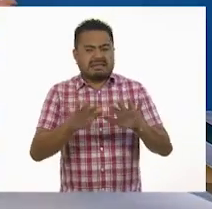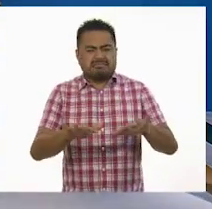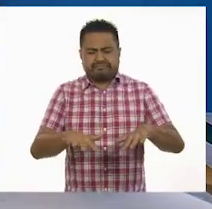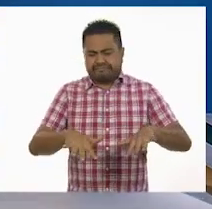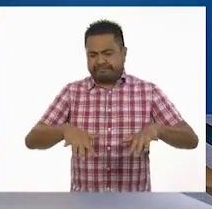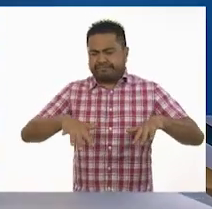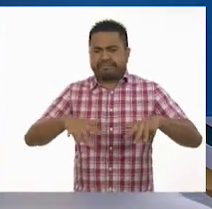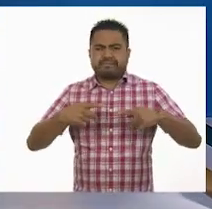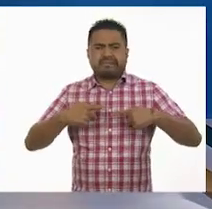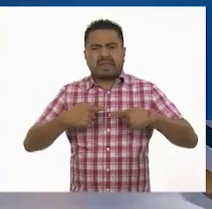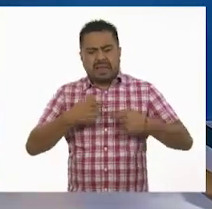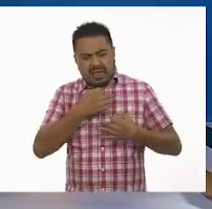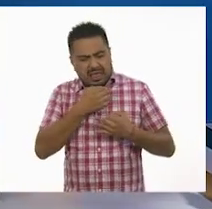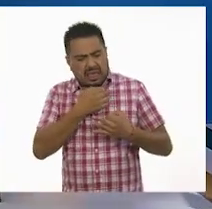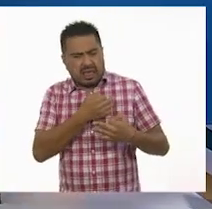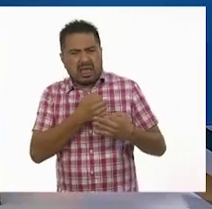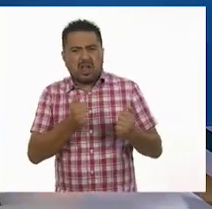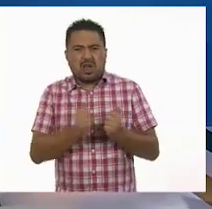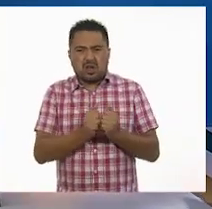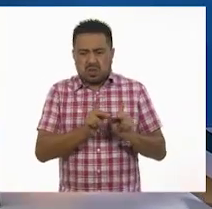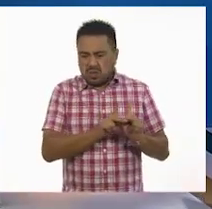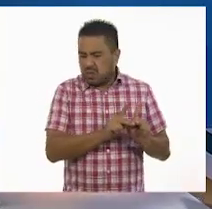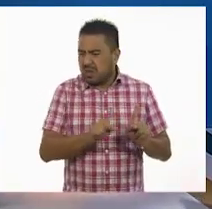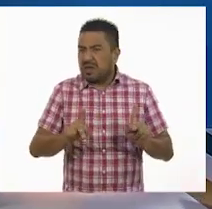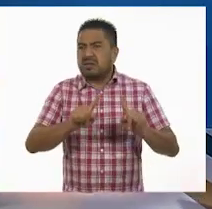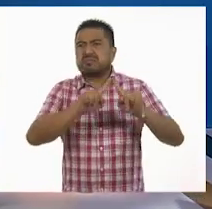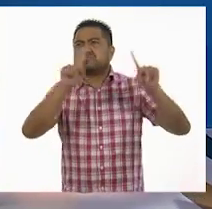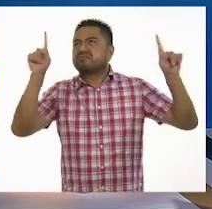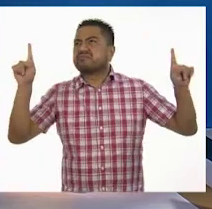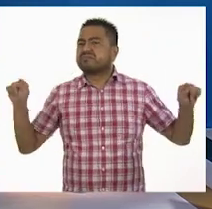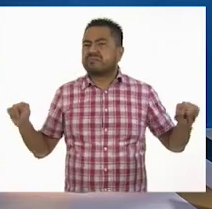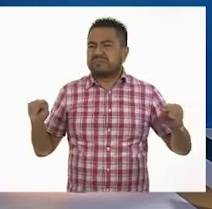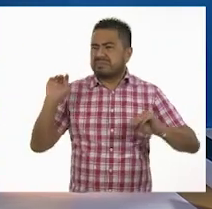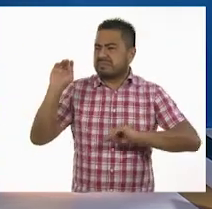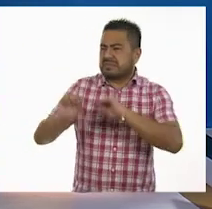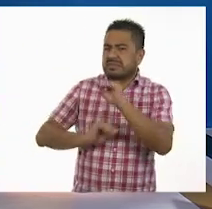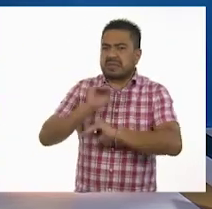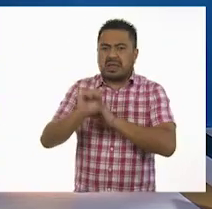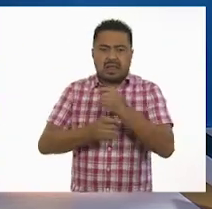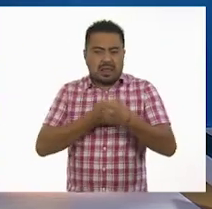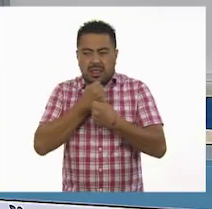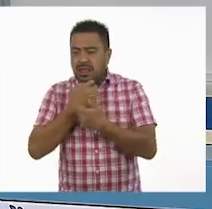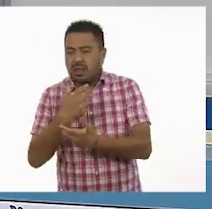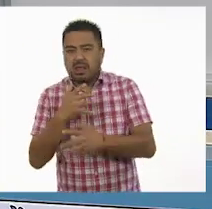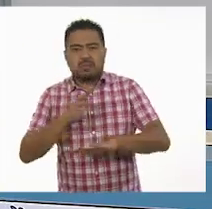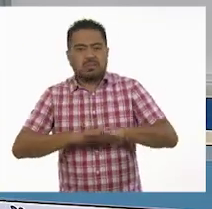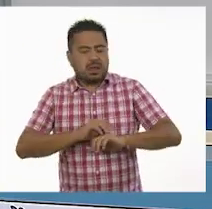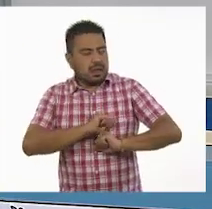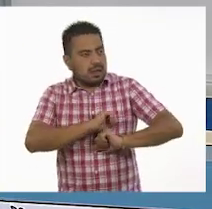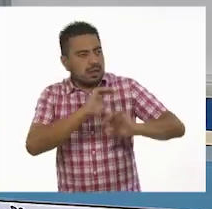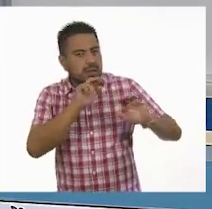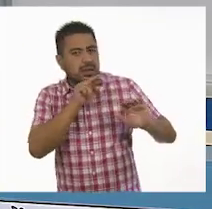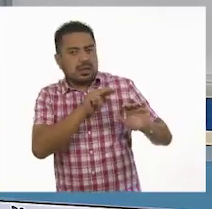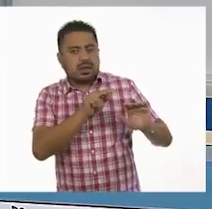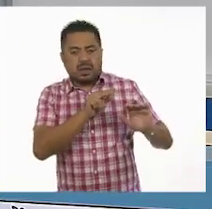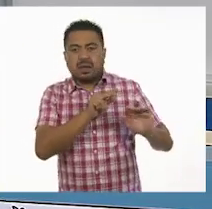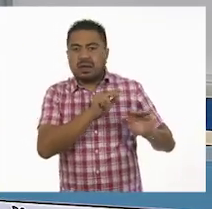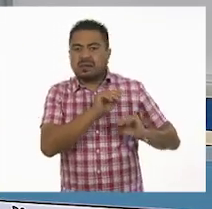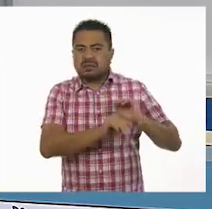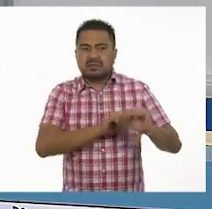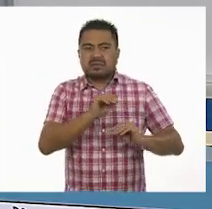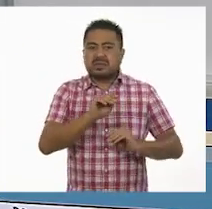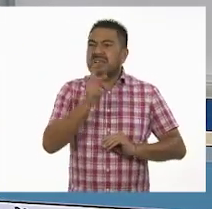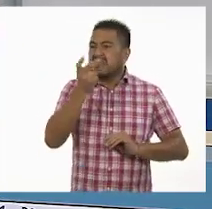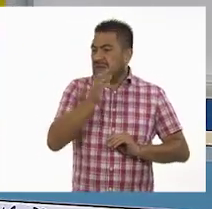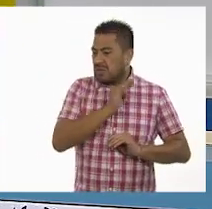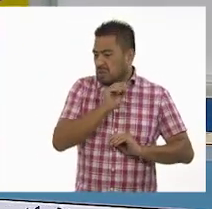escenarios, que se vea una coreografía así enorme, que se vean así todo muy llamativo, muy padre. coreografía. O sea, que vas